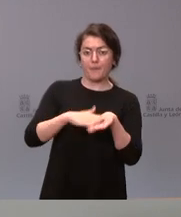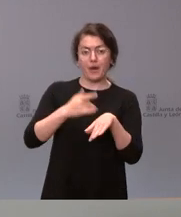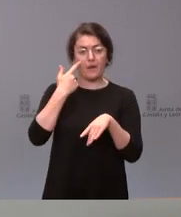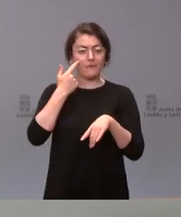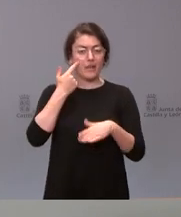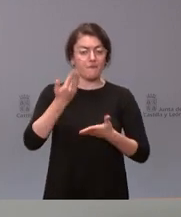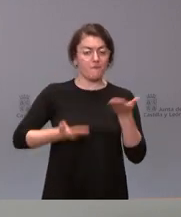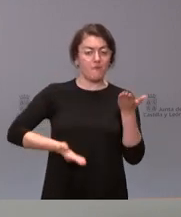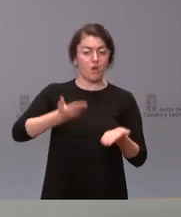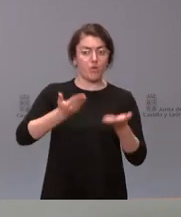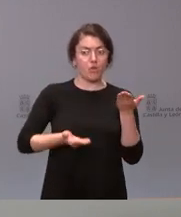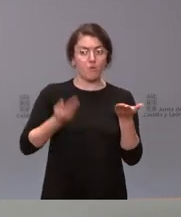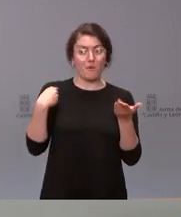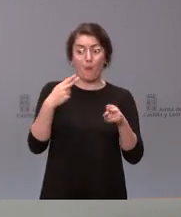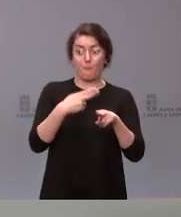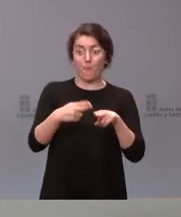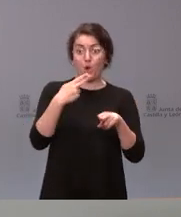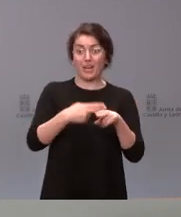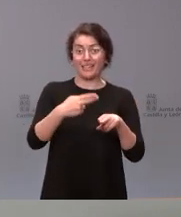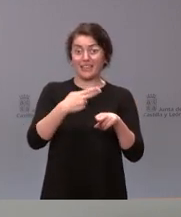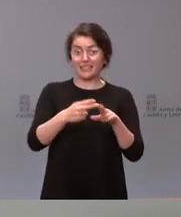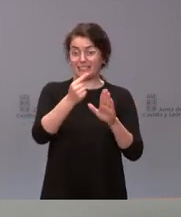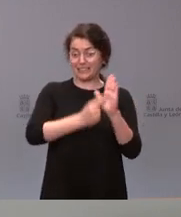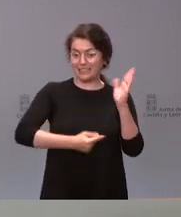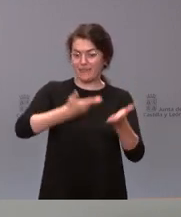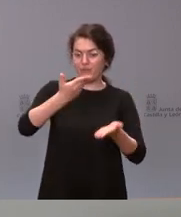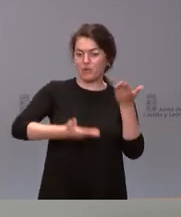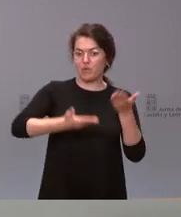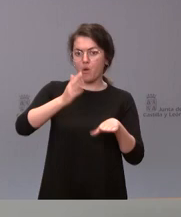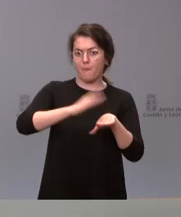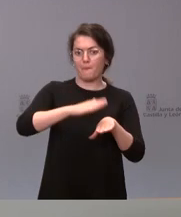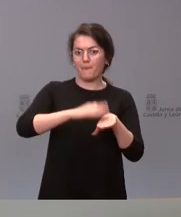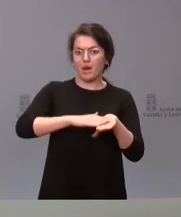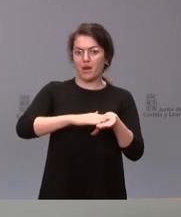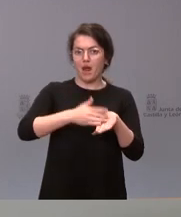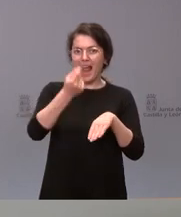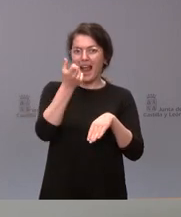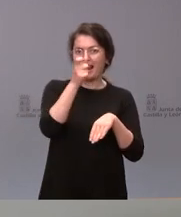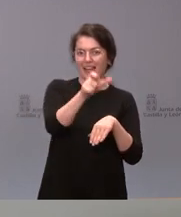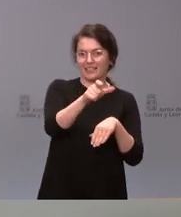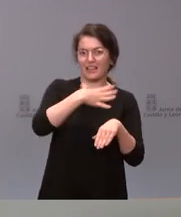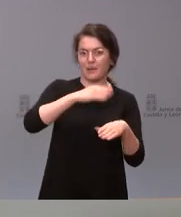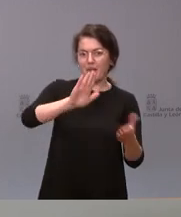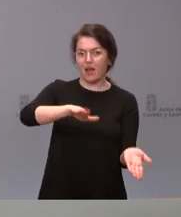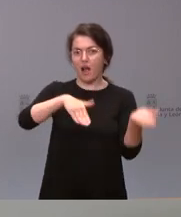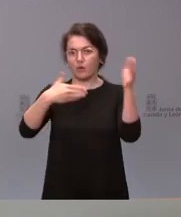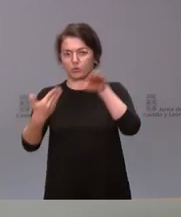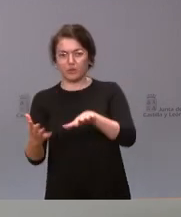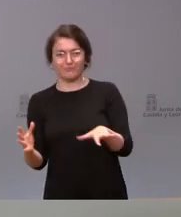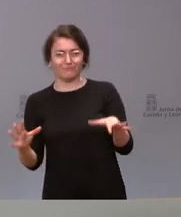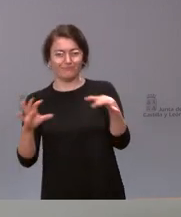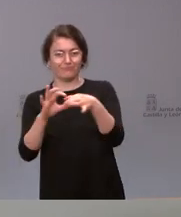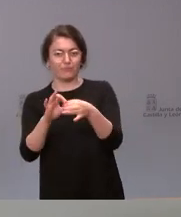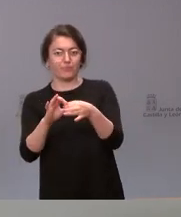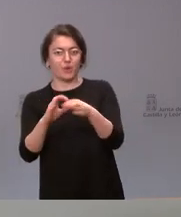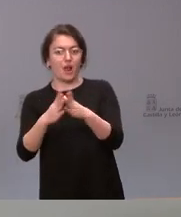de esas políticas y, por tanto, ajustar a las cantidades a lo que se pueda intentar acordar con esos agentes